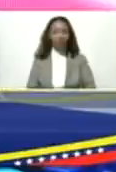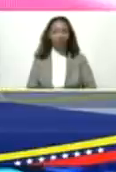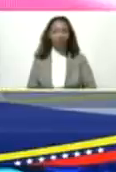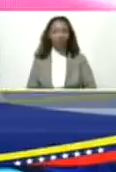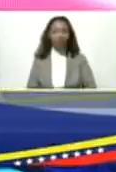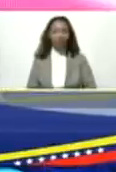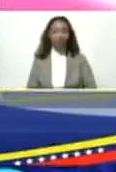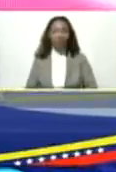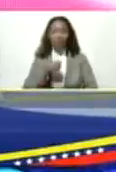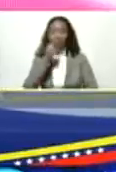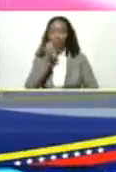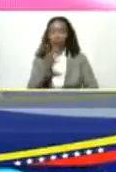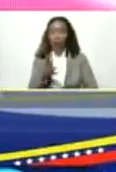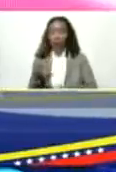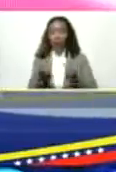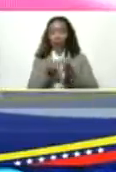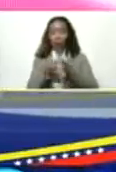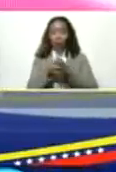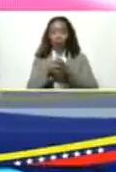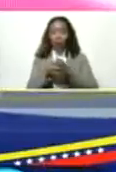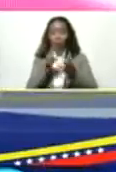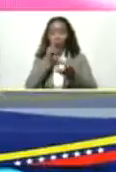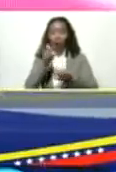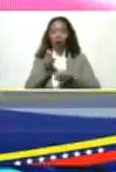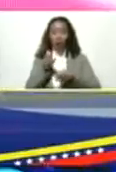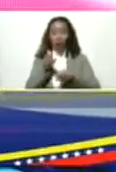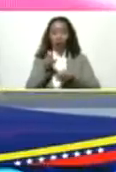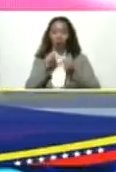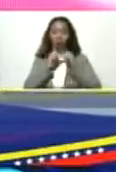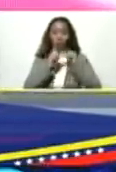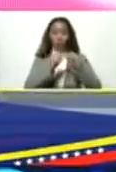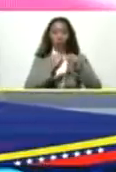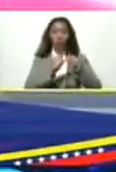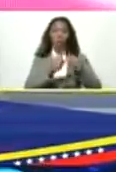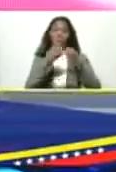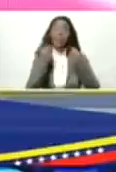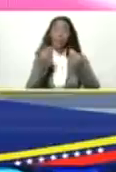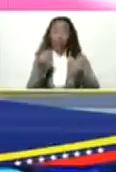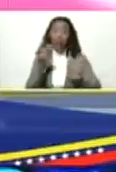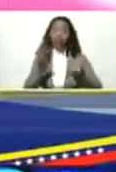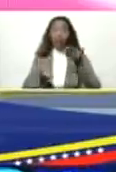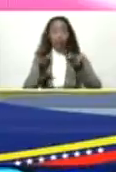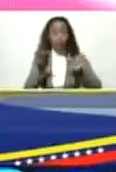y bueno el sector bancario se ha mantenido bastante estable